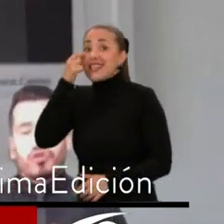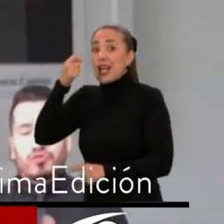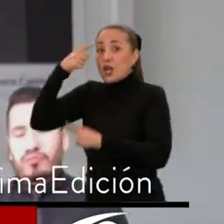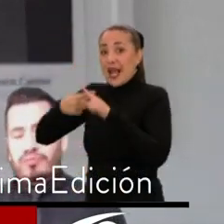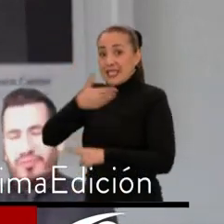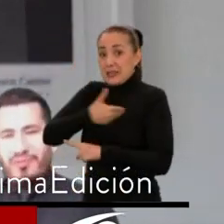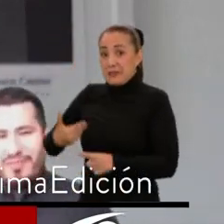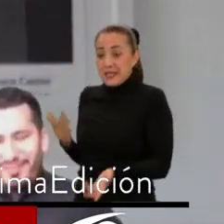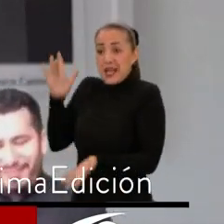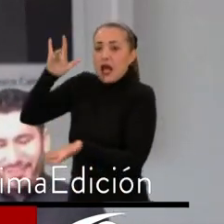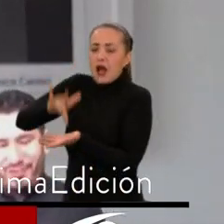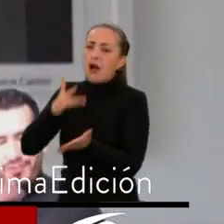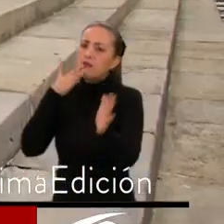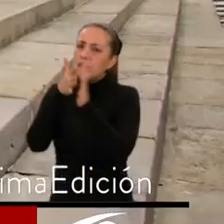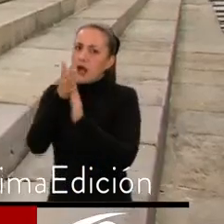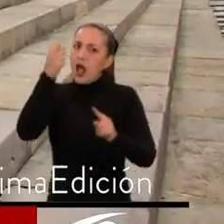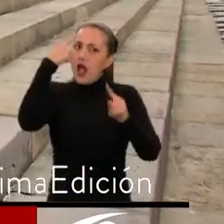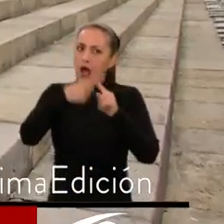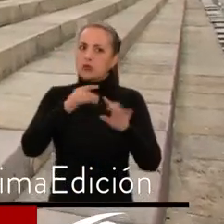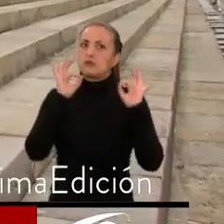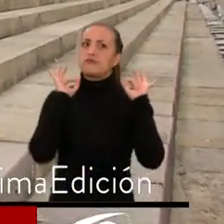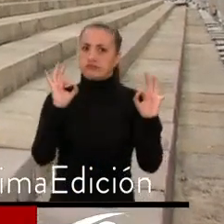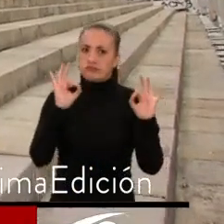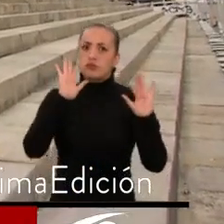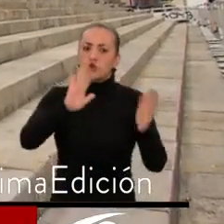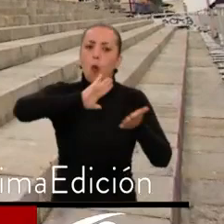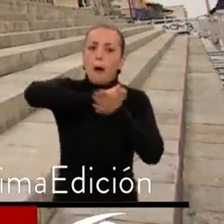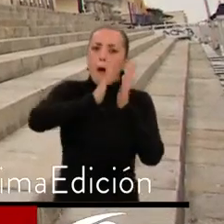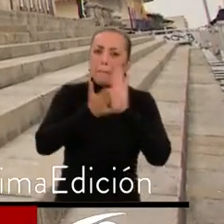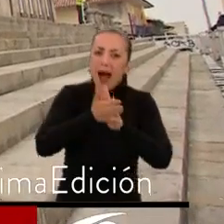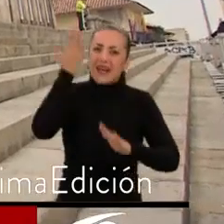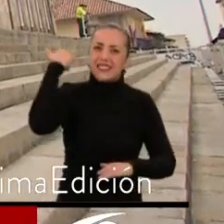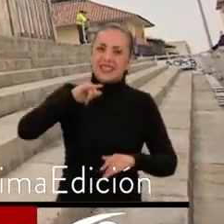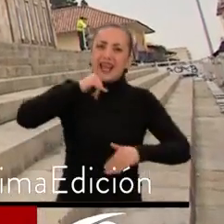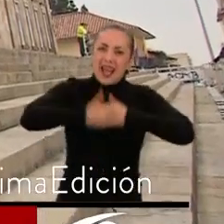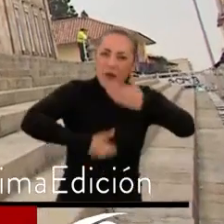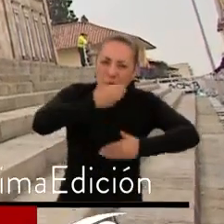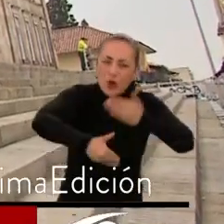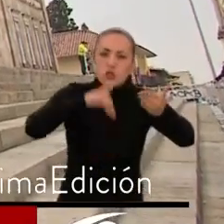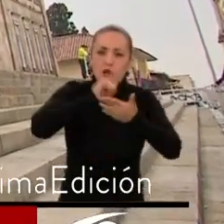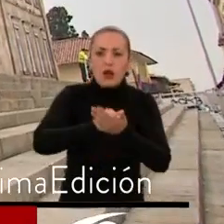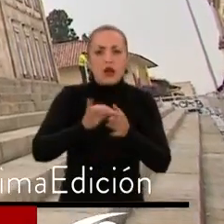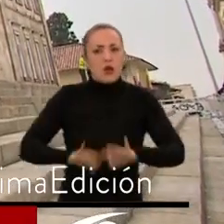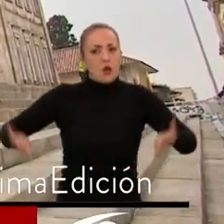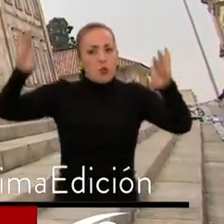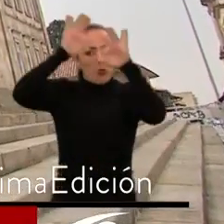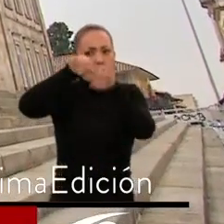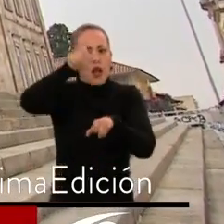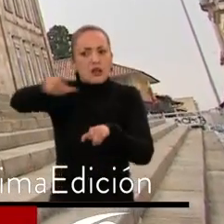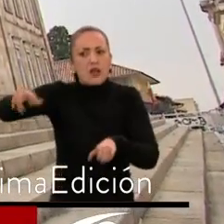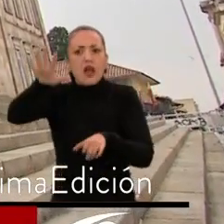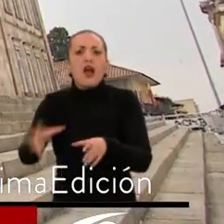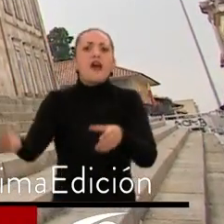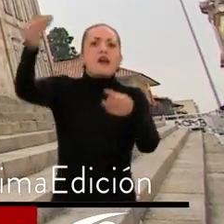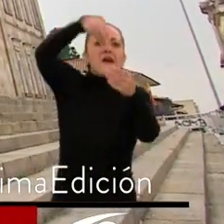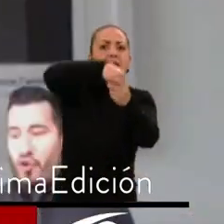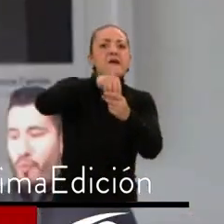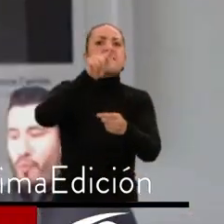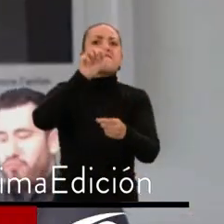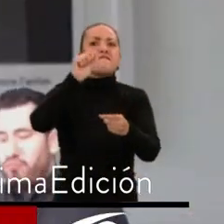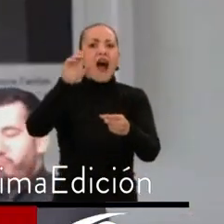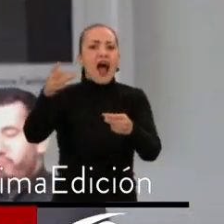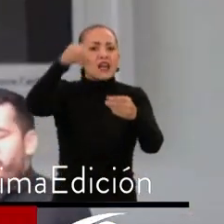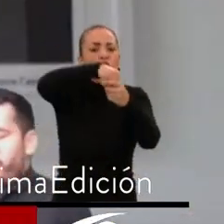resultados del proceso de paz, al punto que resaltó la presencia de exintegrantes de las FARC debatiendo en el Congreso. De una mujer